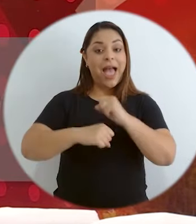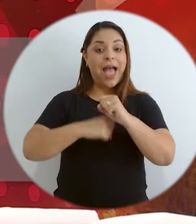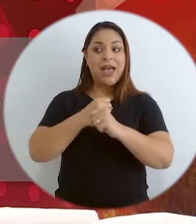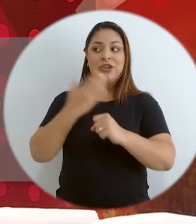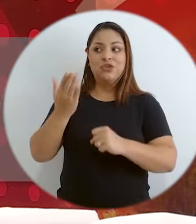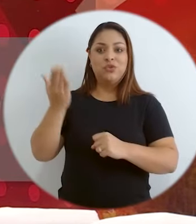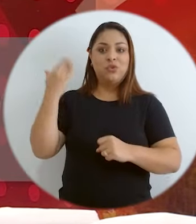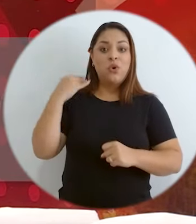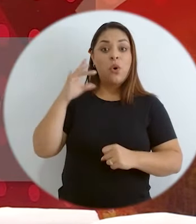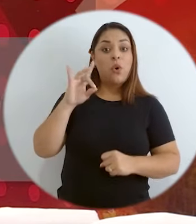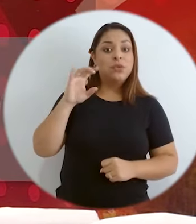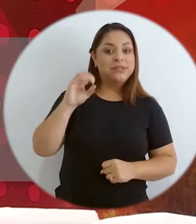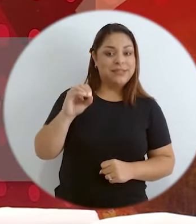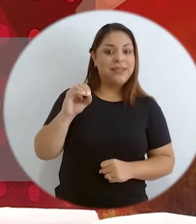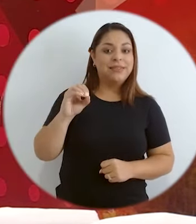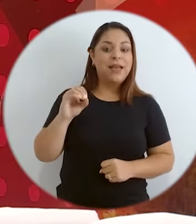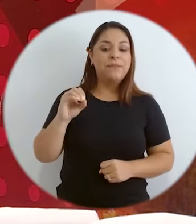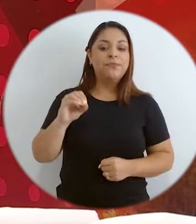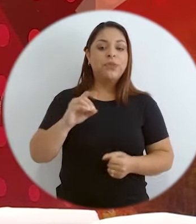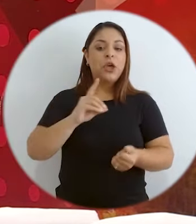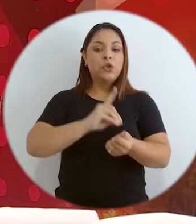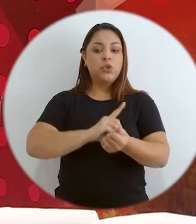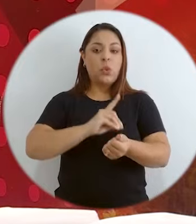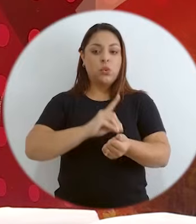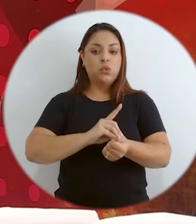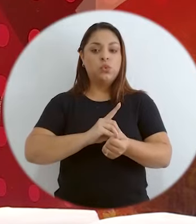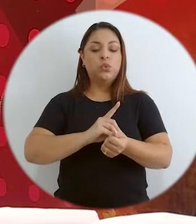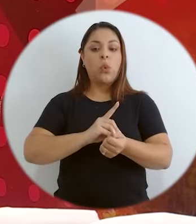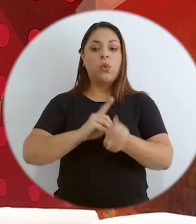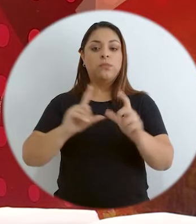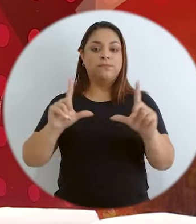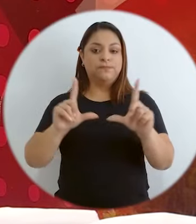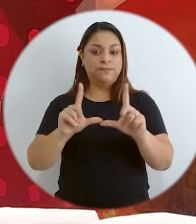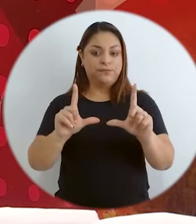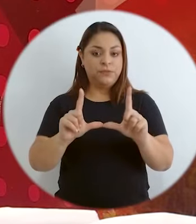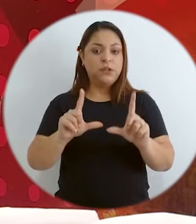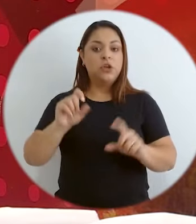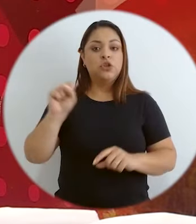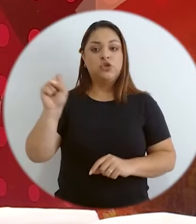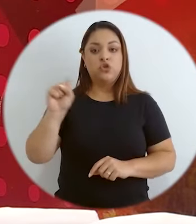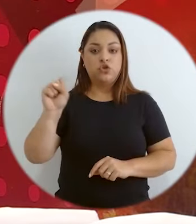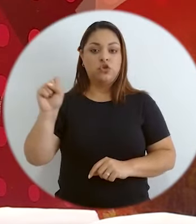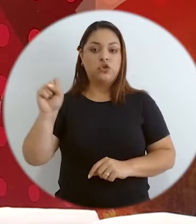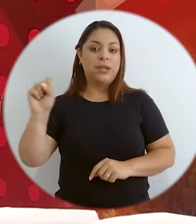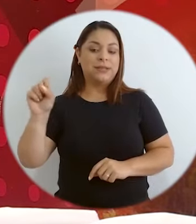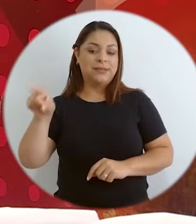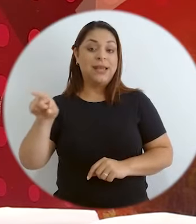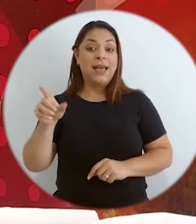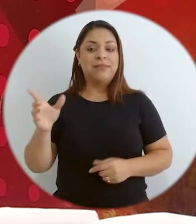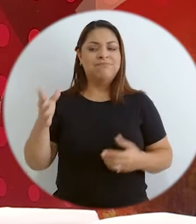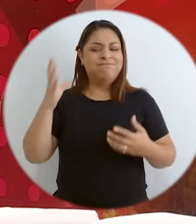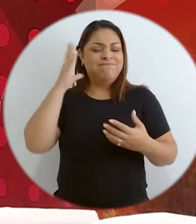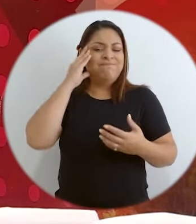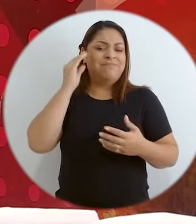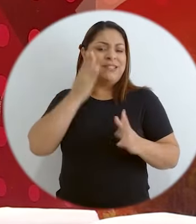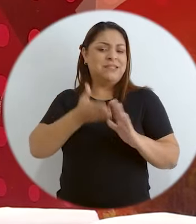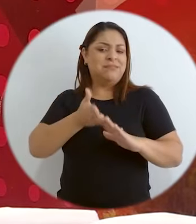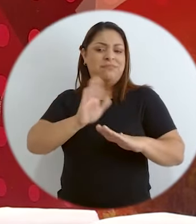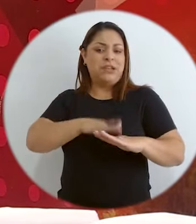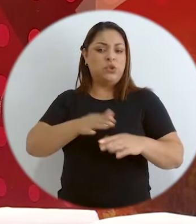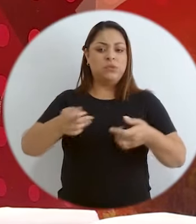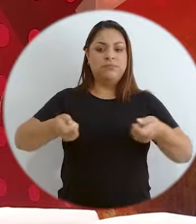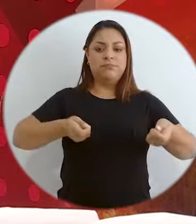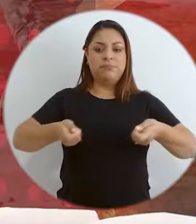en los 80, en los años 80, el doctor Sorensen, un experto